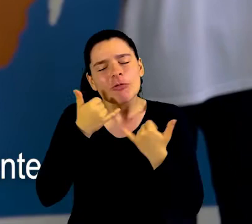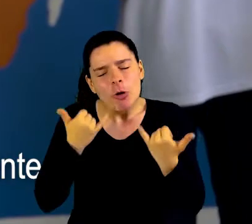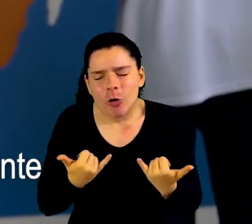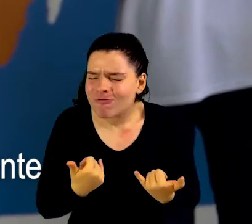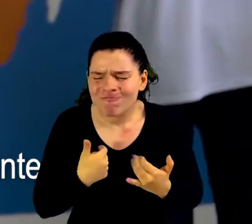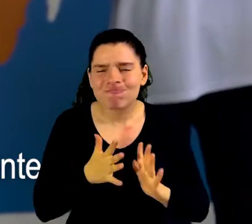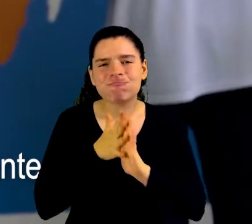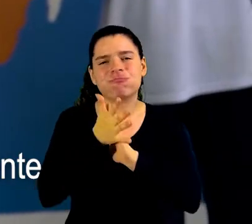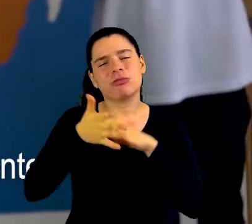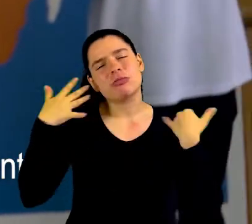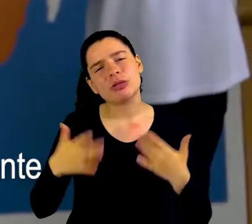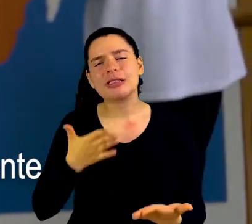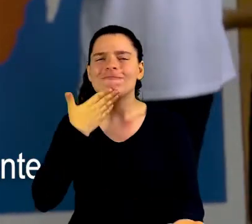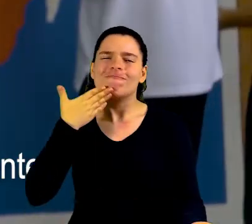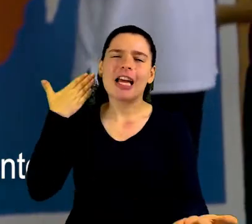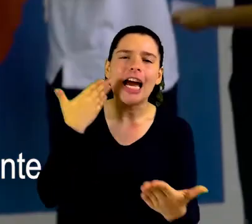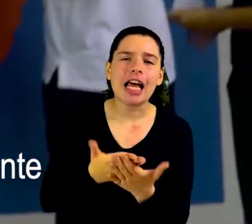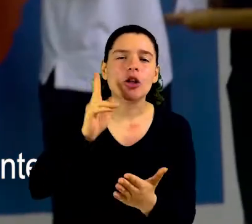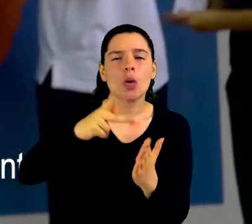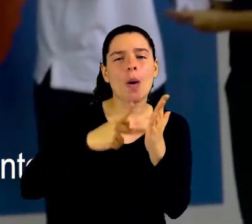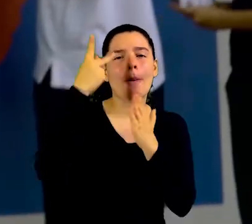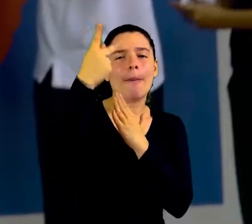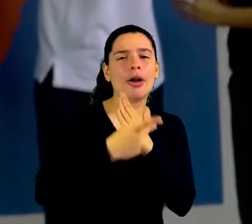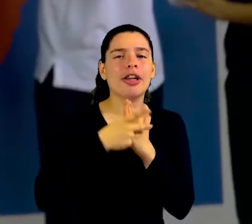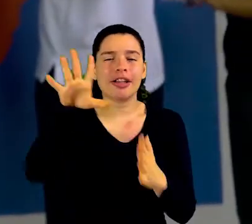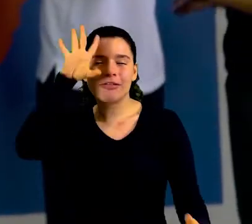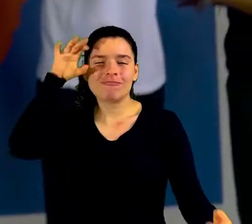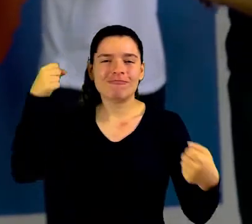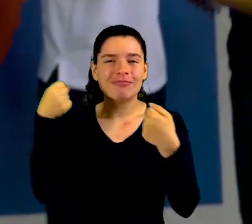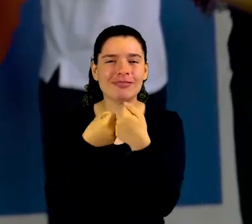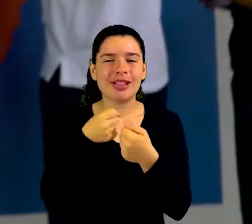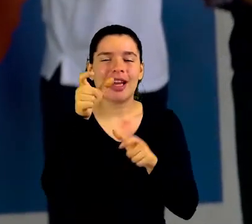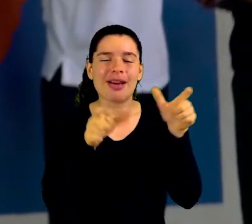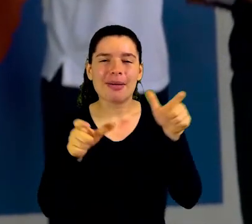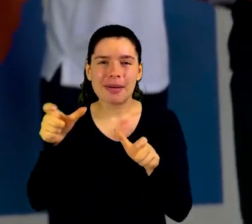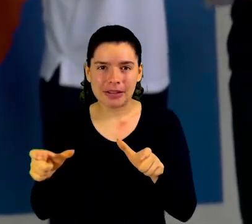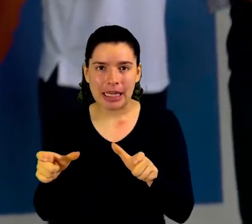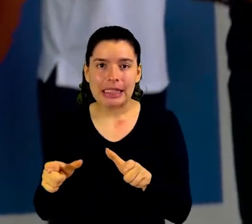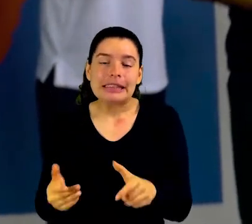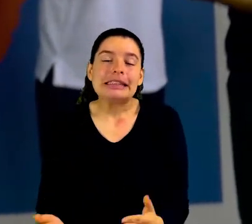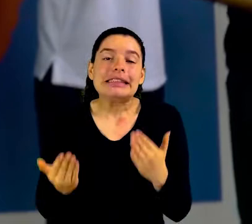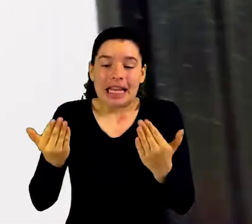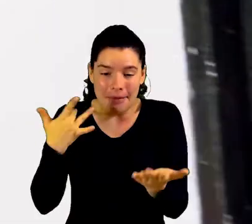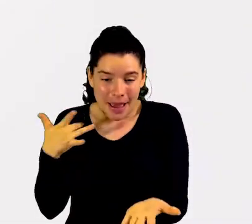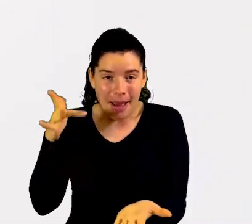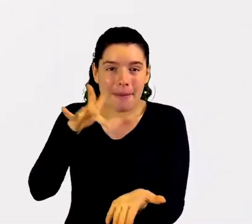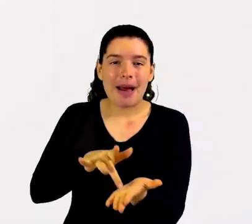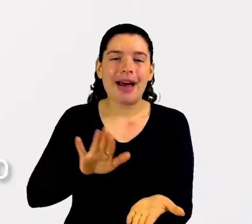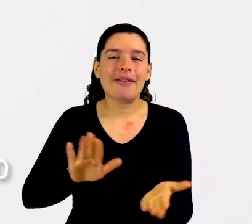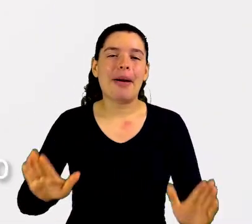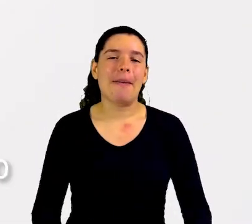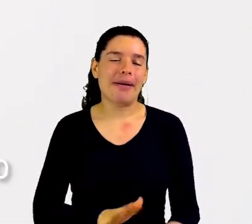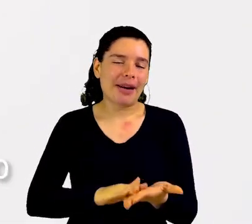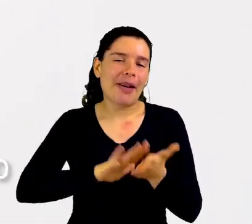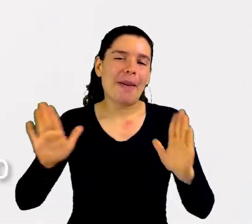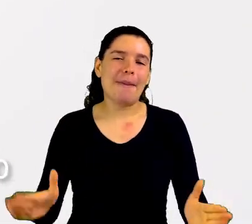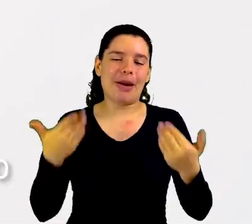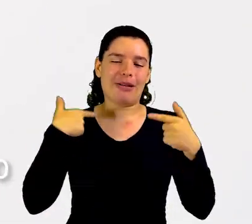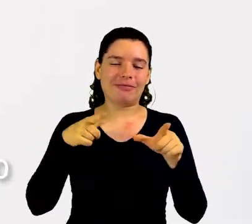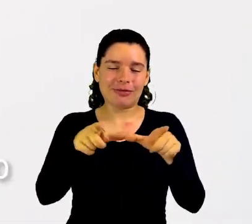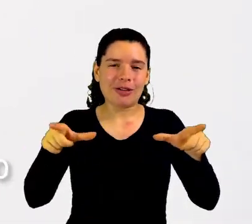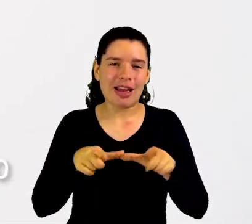dar nuestra gratitud al proyecto Alianzas con la Gente, ya que nos permitió participar en el arreglo de los puestos de nuestro salón.